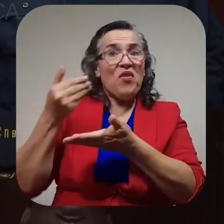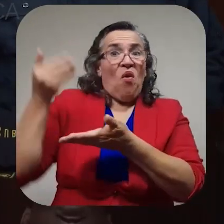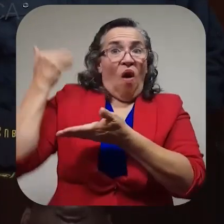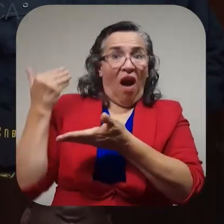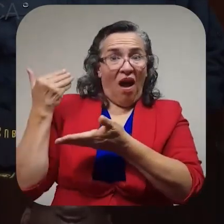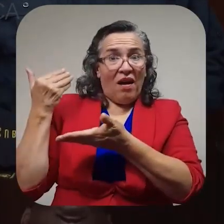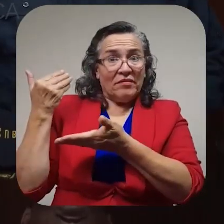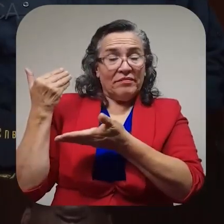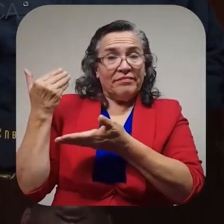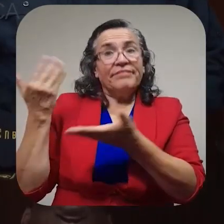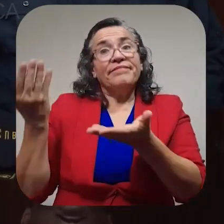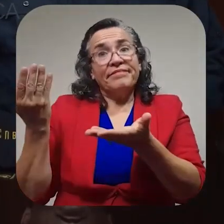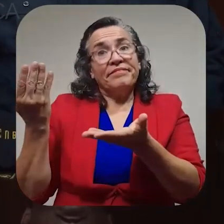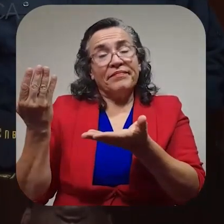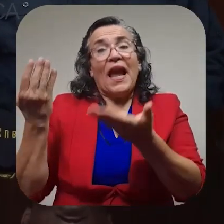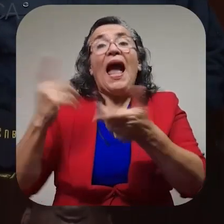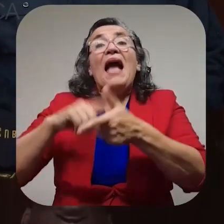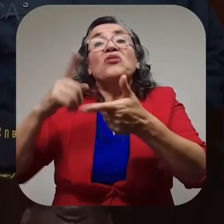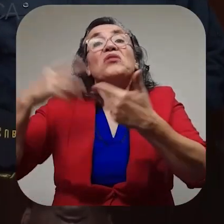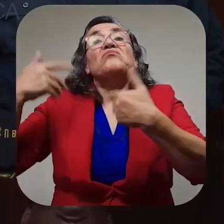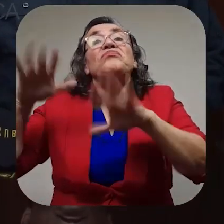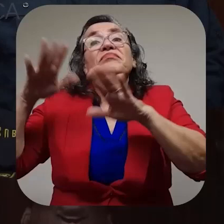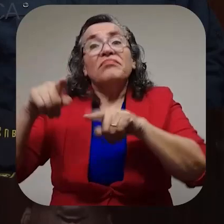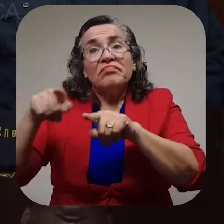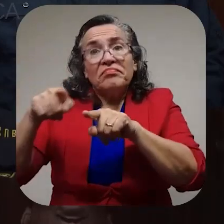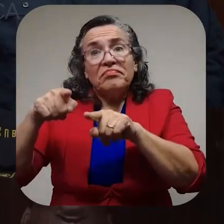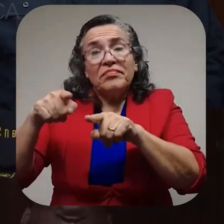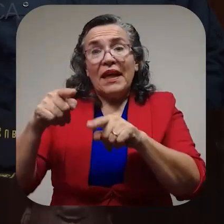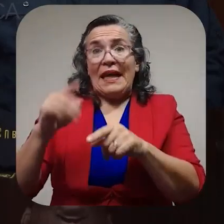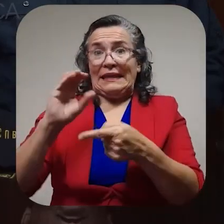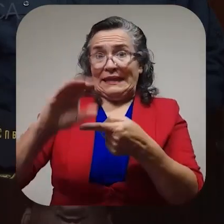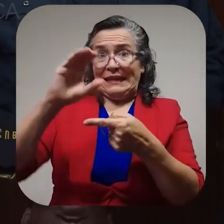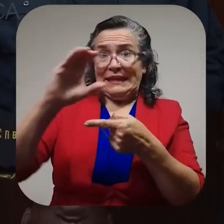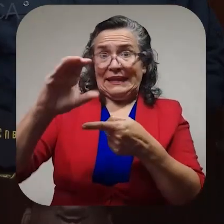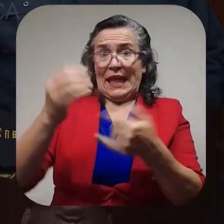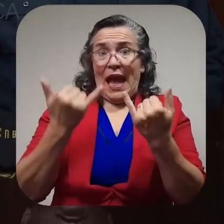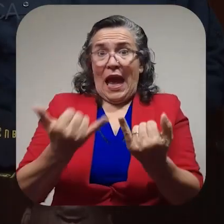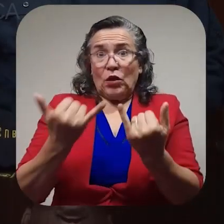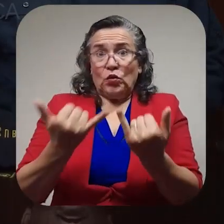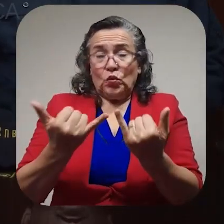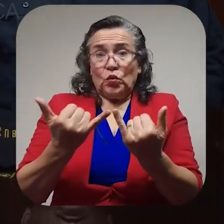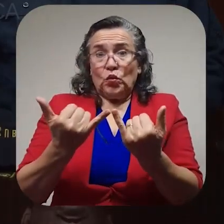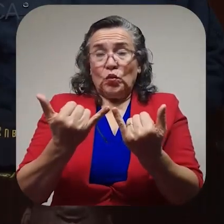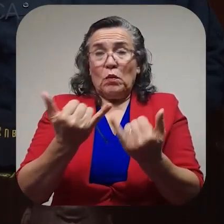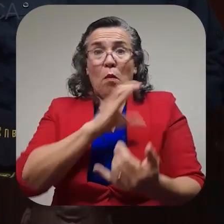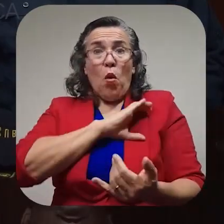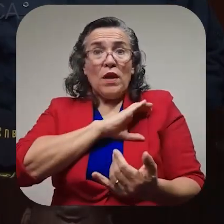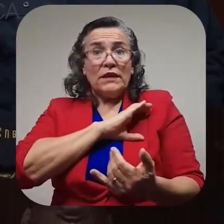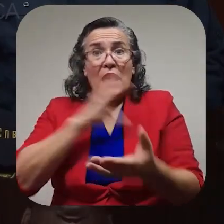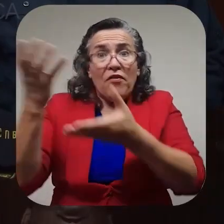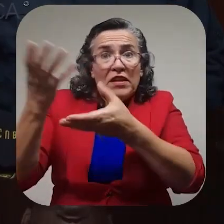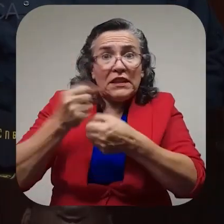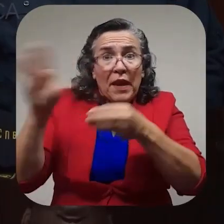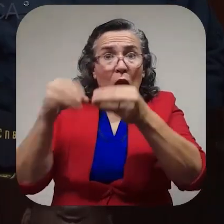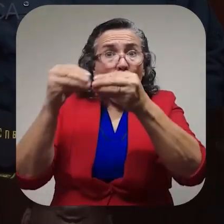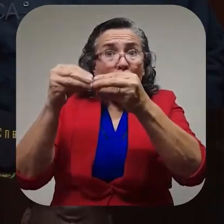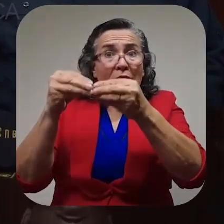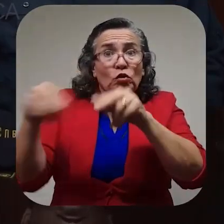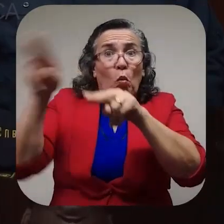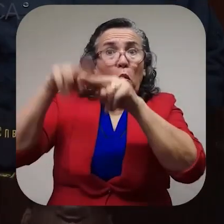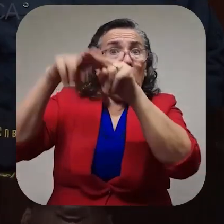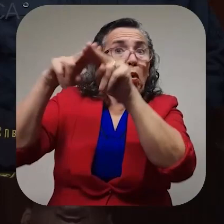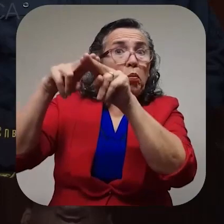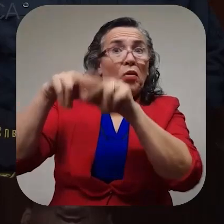heredada de la anterior administración, hubiera significado que los salarios de los actuales policías